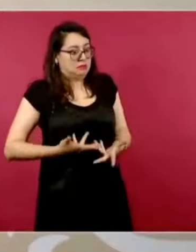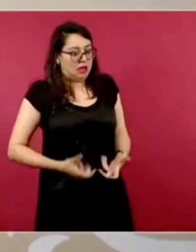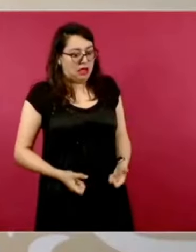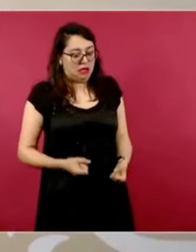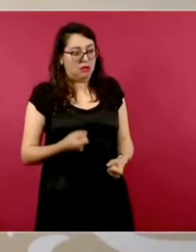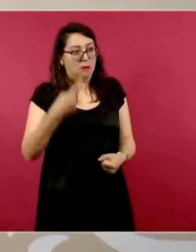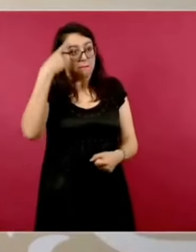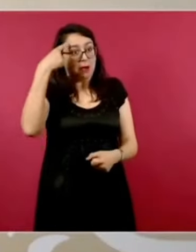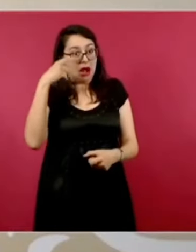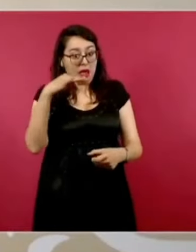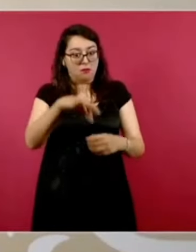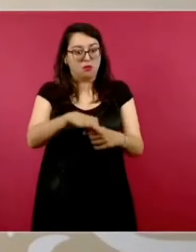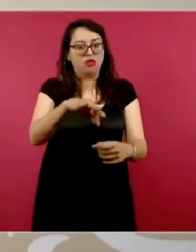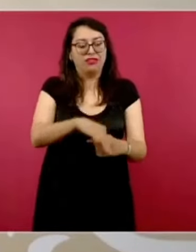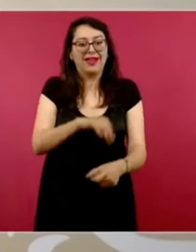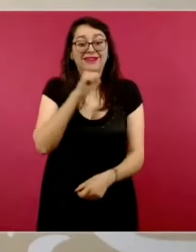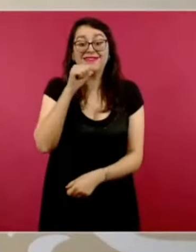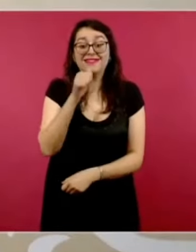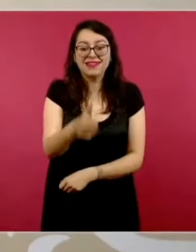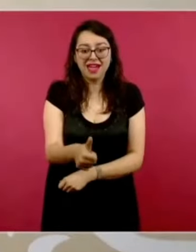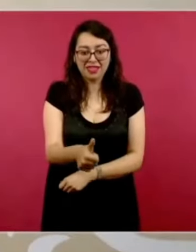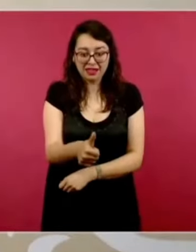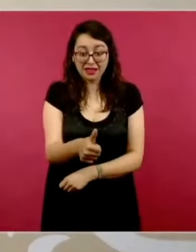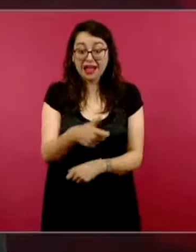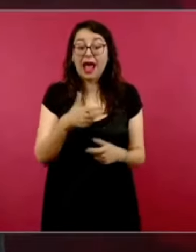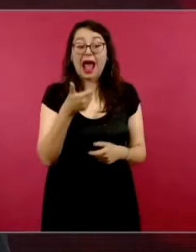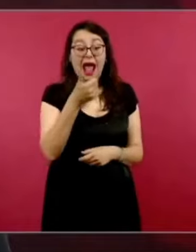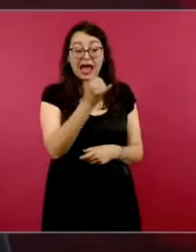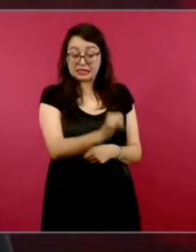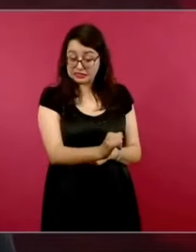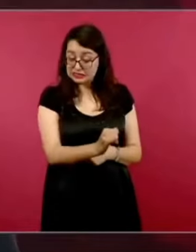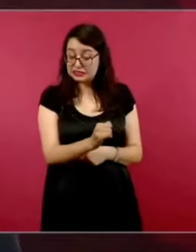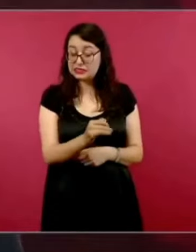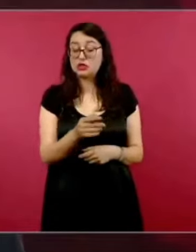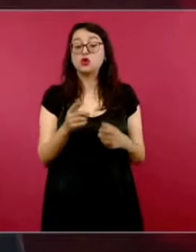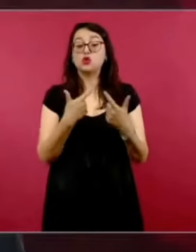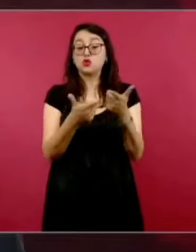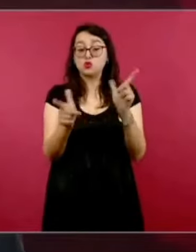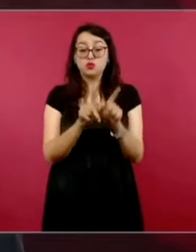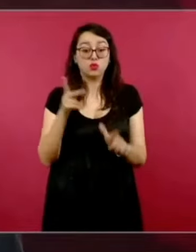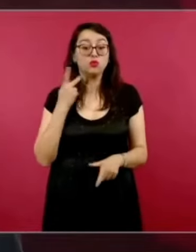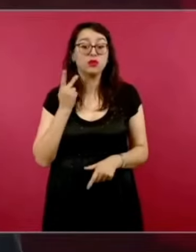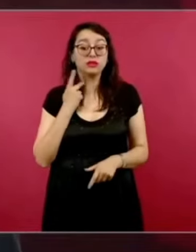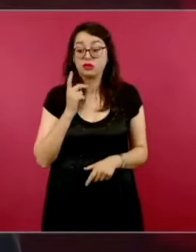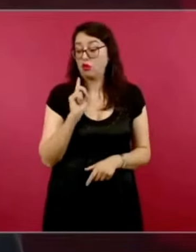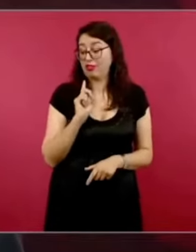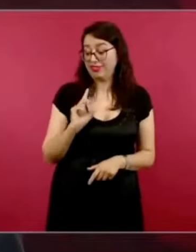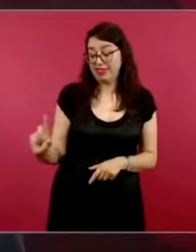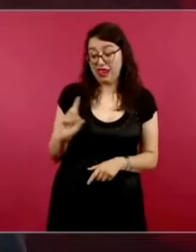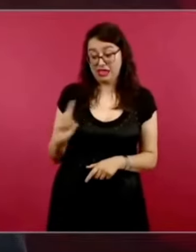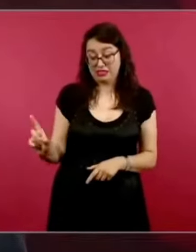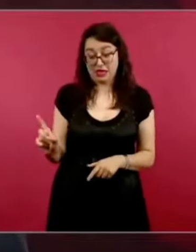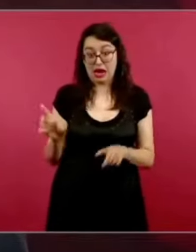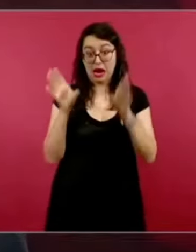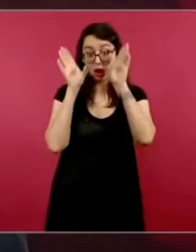la derecha y del conservadurismo y de